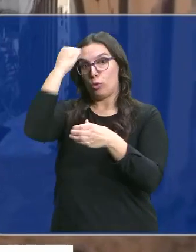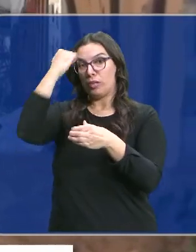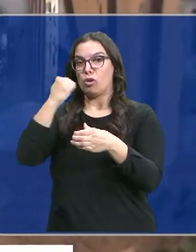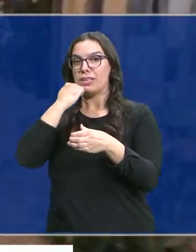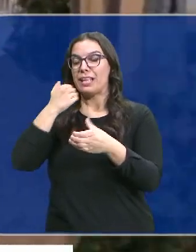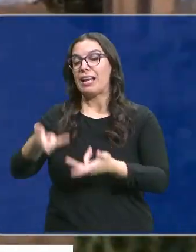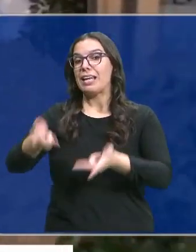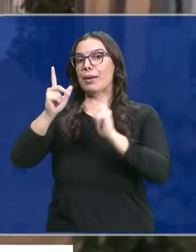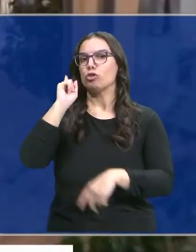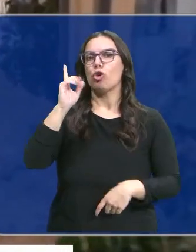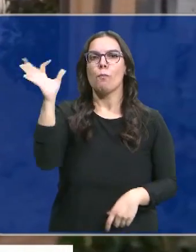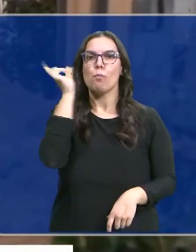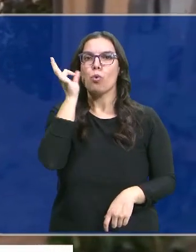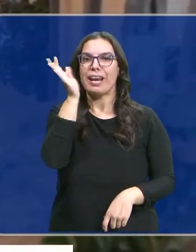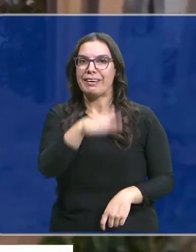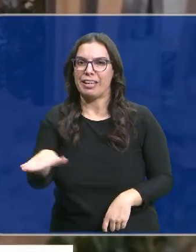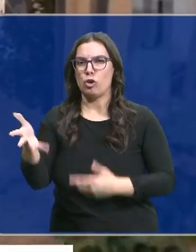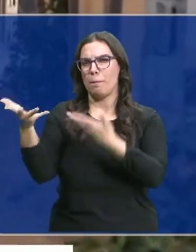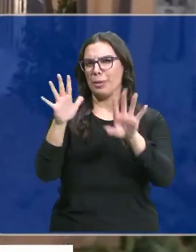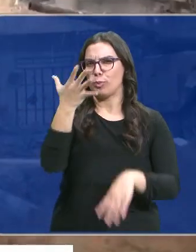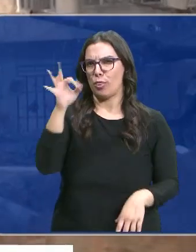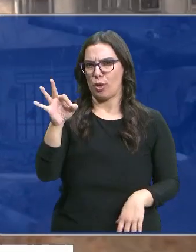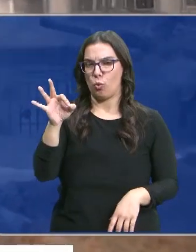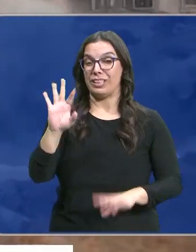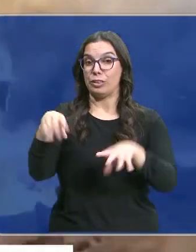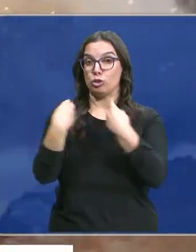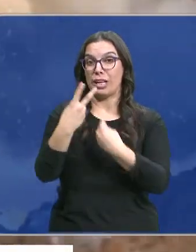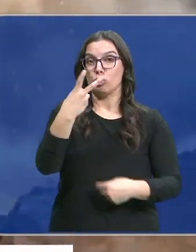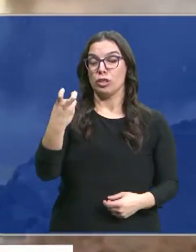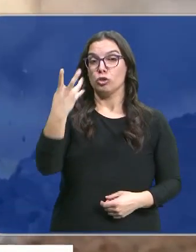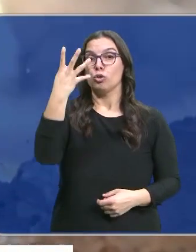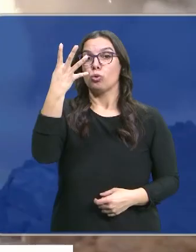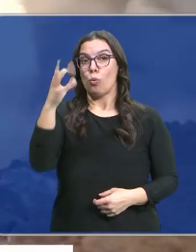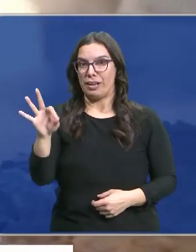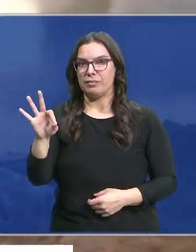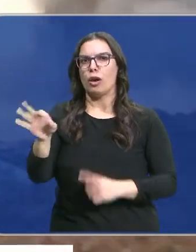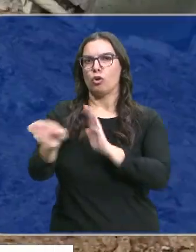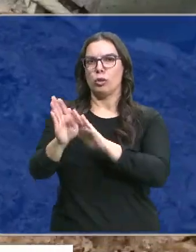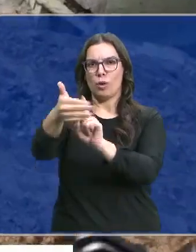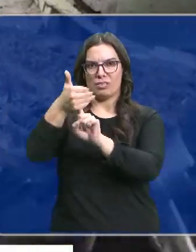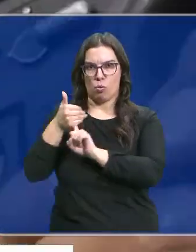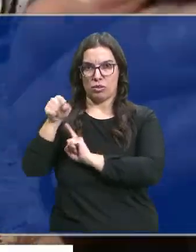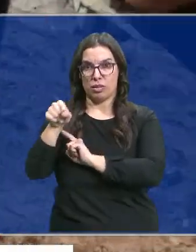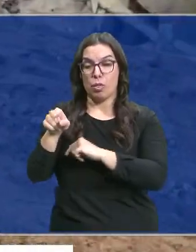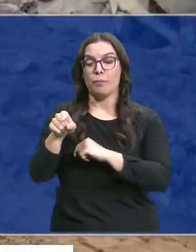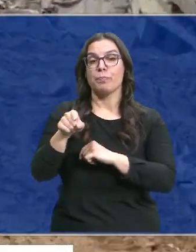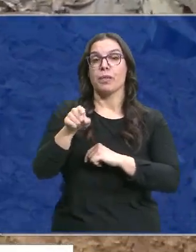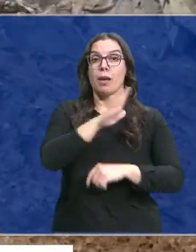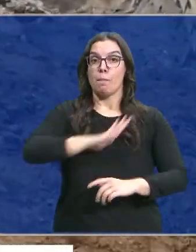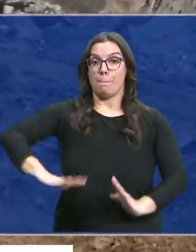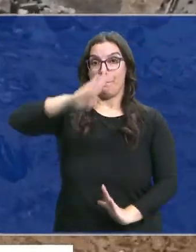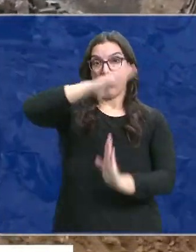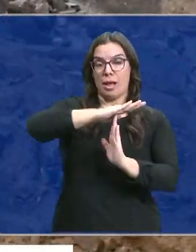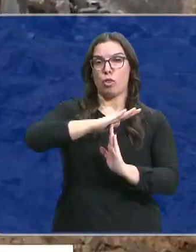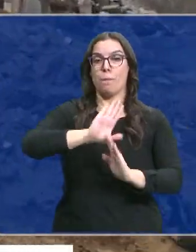liberará a mujeres y niños, que son alrededor de 50 de los 240 israelíes que mantiene secuestrados. La tregua entrará en vigor mañana,